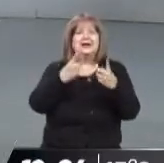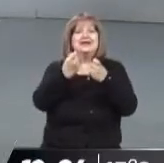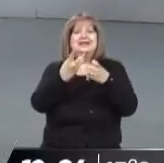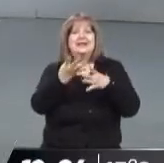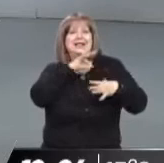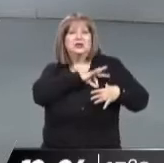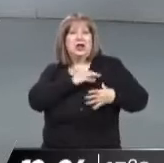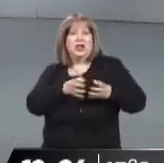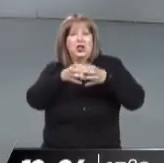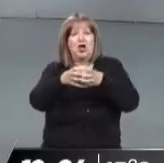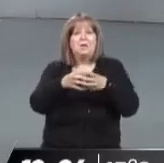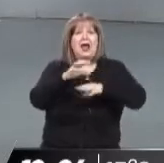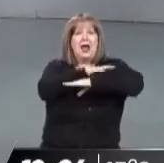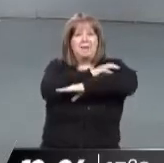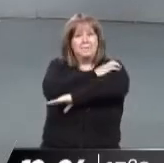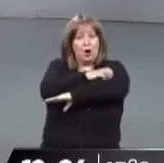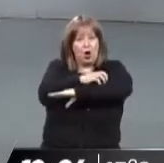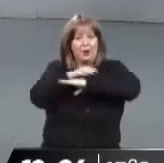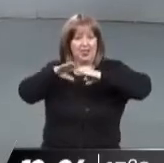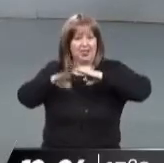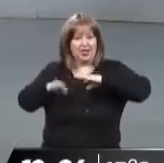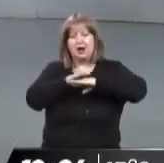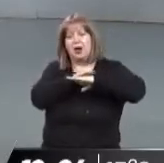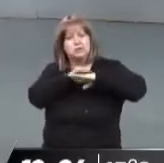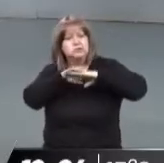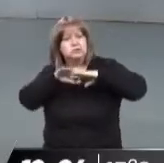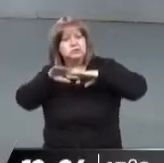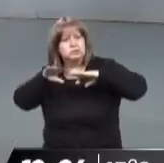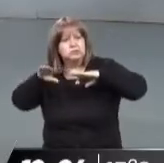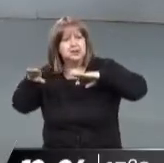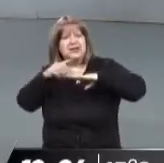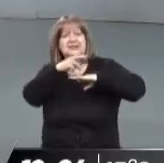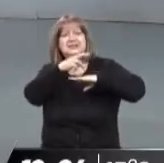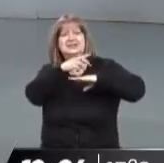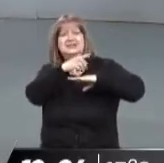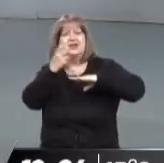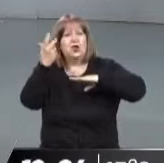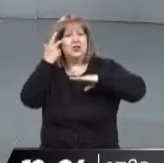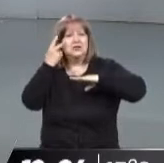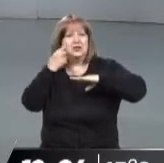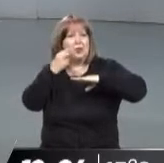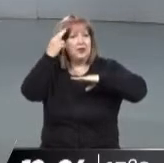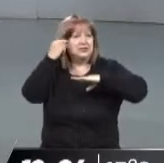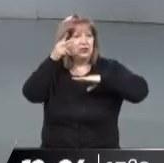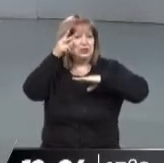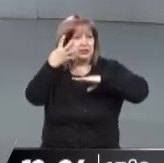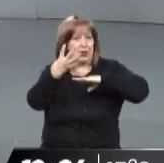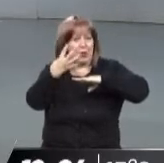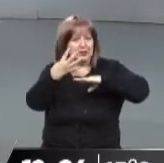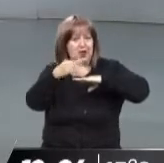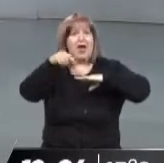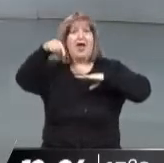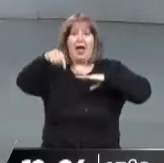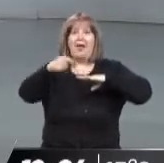necesitó esta familia para no ser pobre o para no caer de la pobreza? Bueno, justamente 118.984 pesos